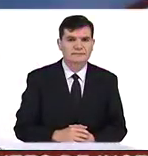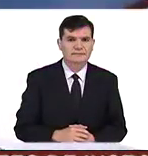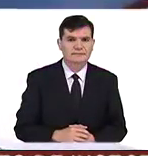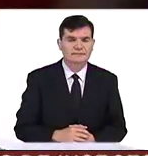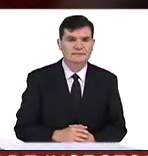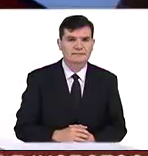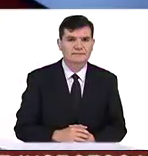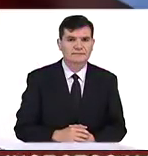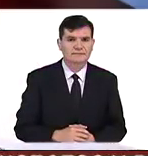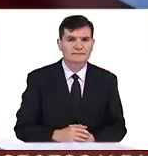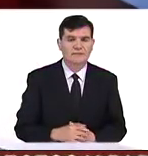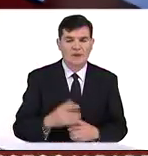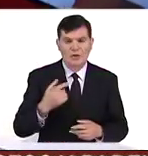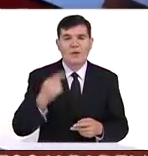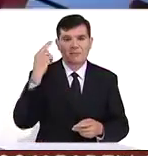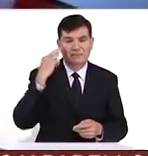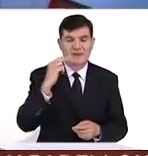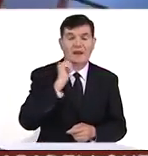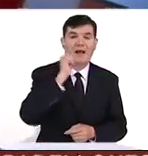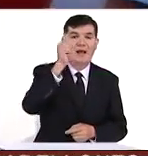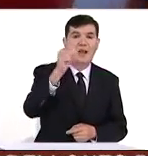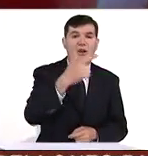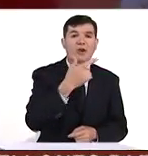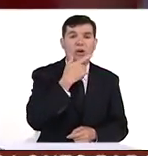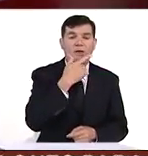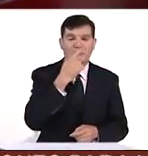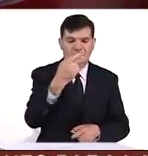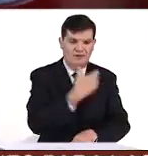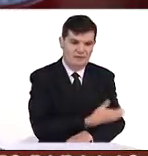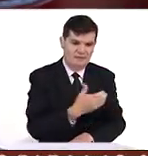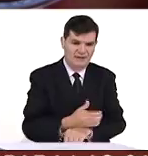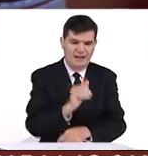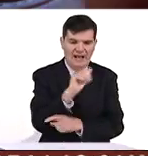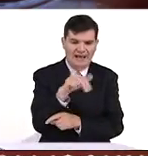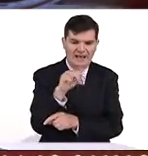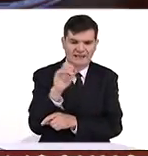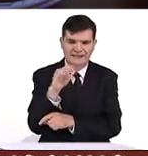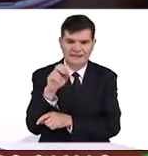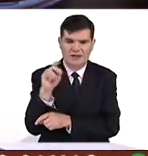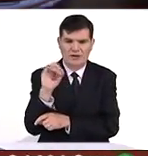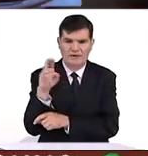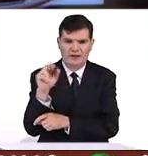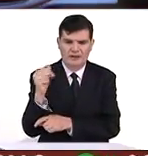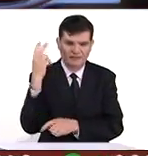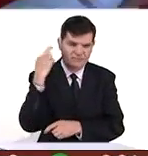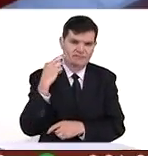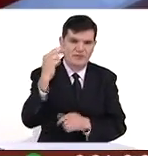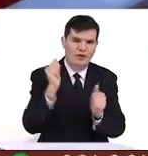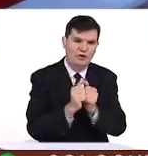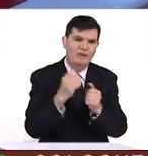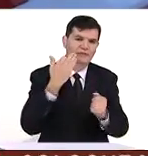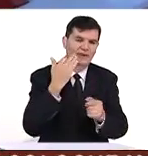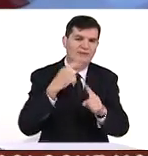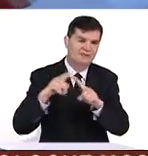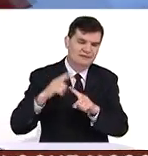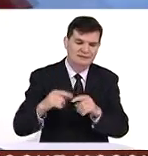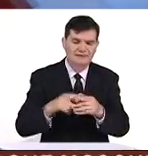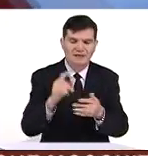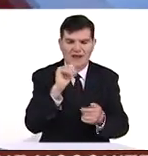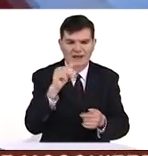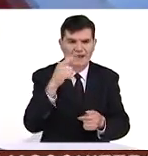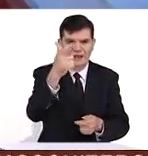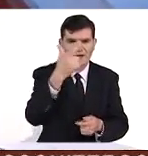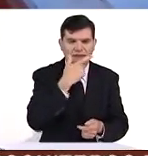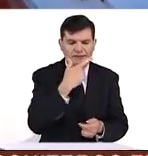El momento de hacer un viaje hasta Londres, allá se encuentra nuestra compañera Ana Cristina Olvera, quien nos lleva de viaje por las redes. Muy buenos días, Ana,